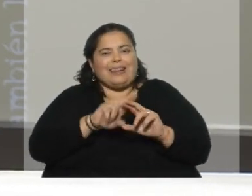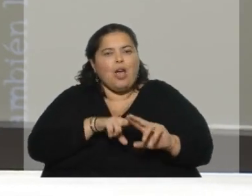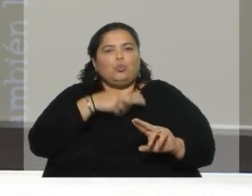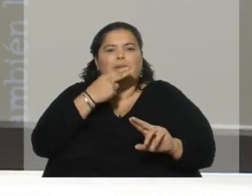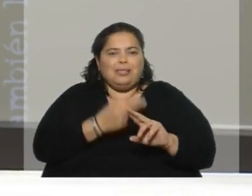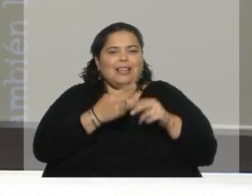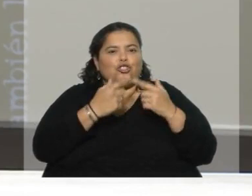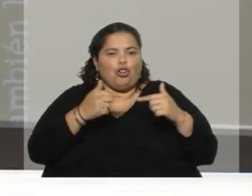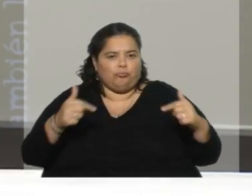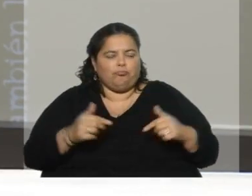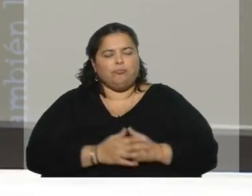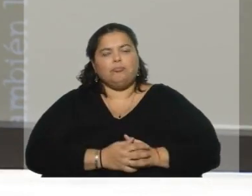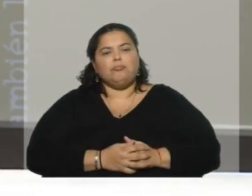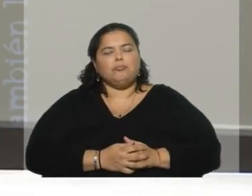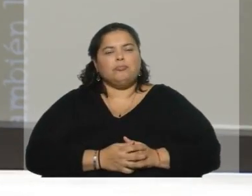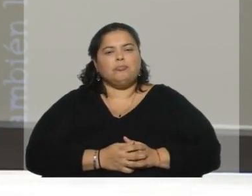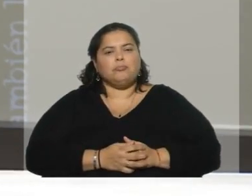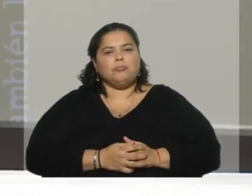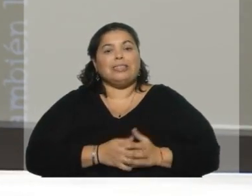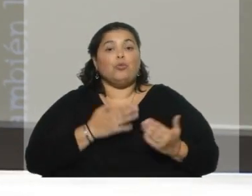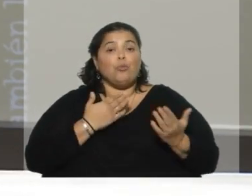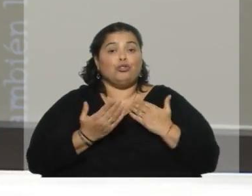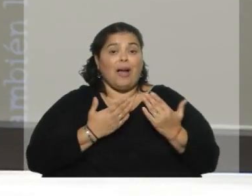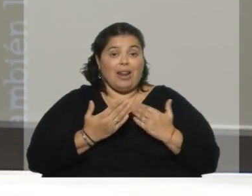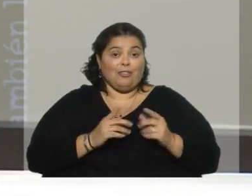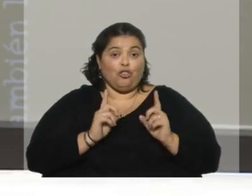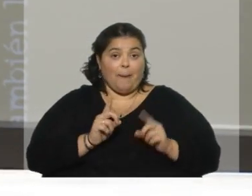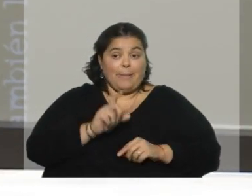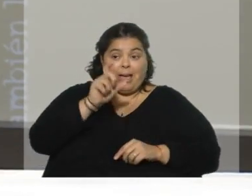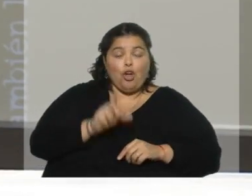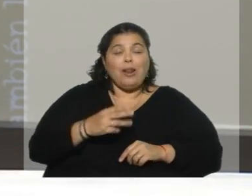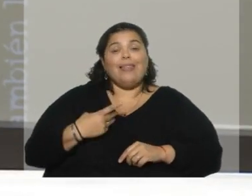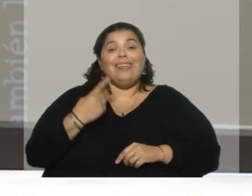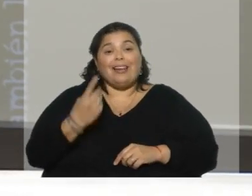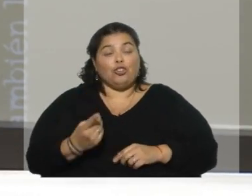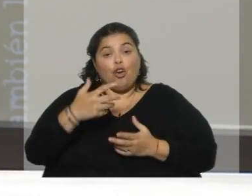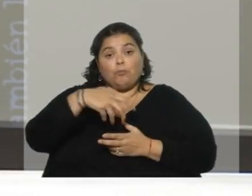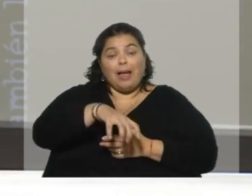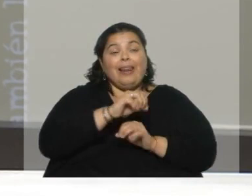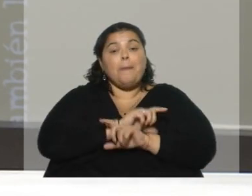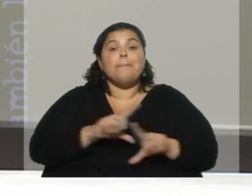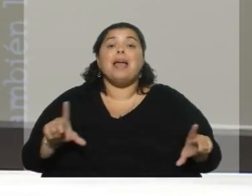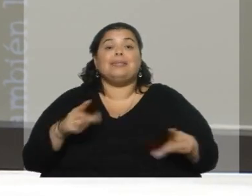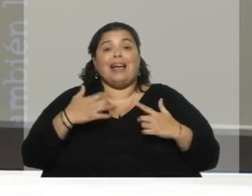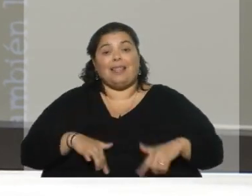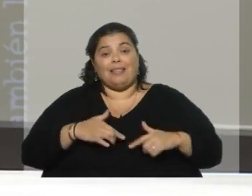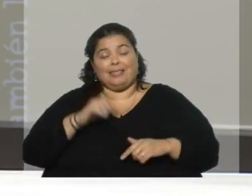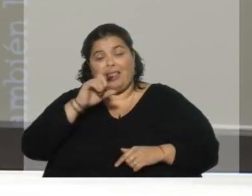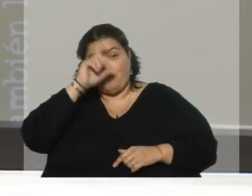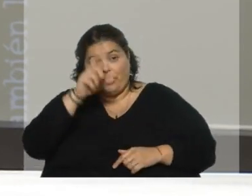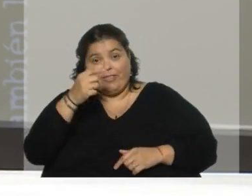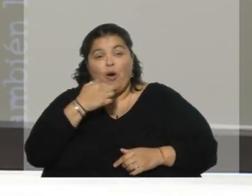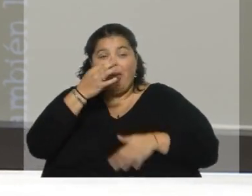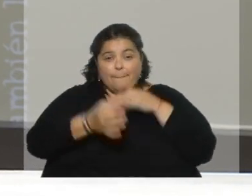de los envases. Estuvimos hablando, y Diego estuvo hablando también, con el director de la División Limpieza y la Intendencia de Montevideo que